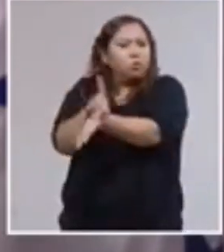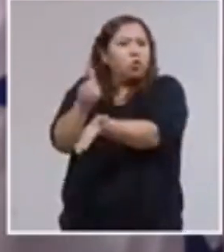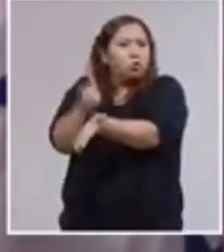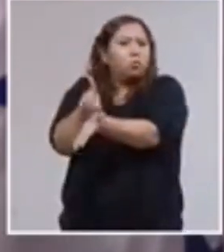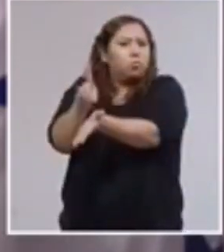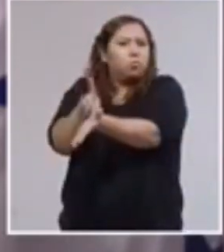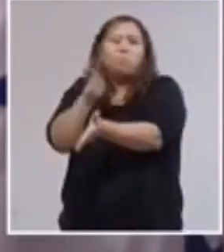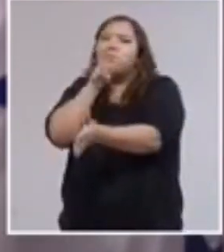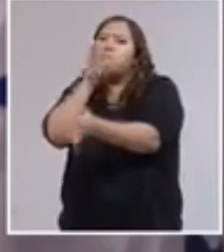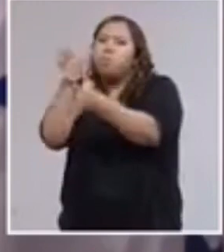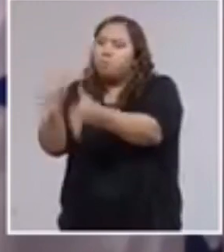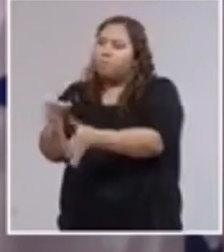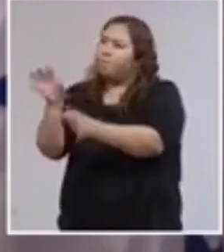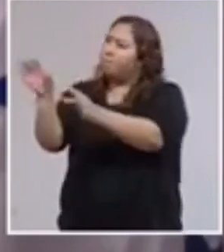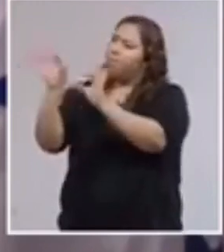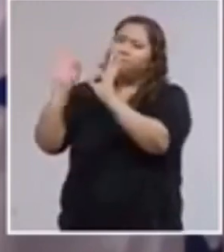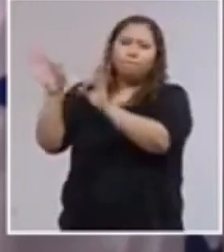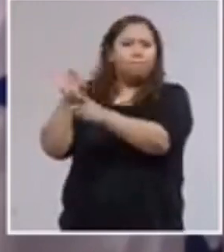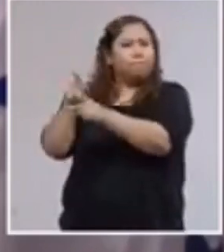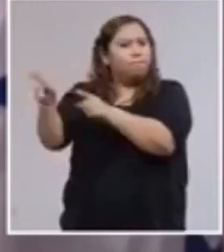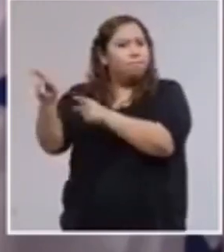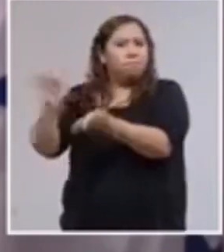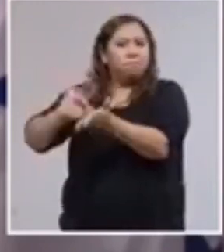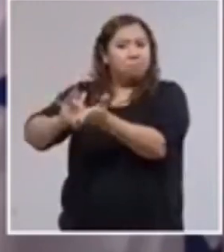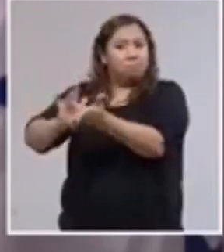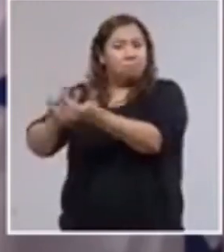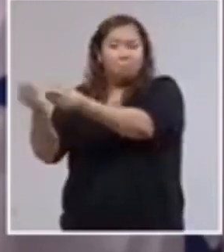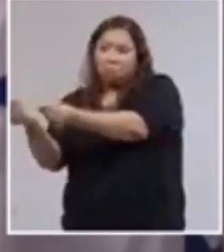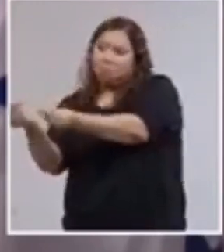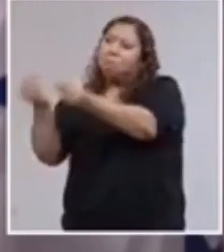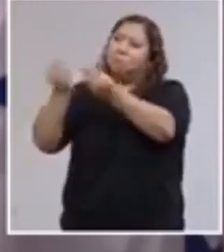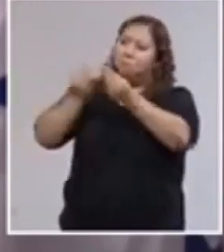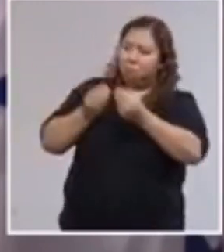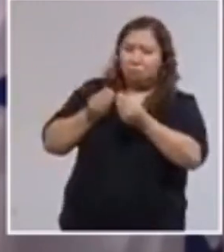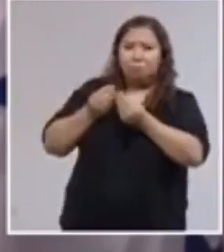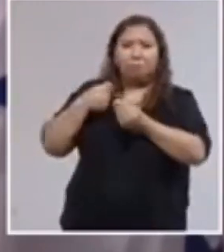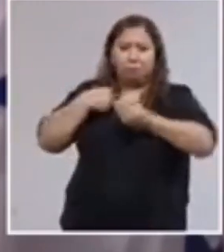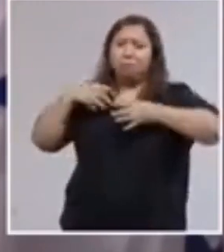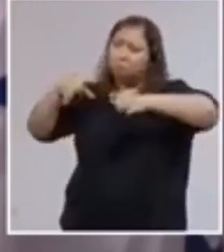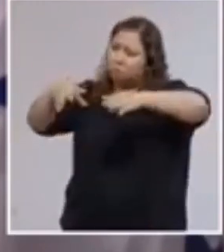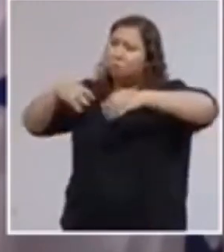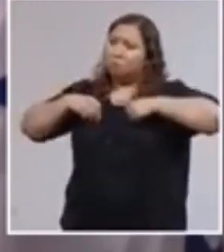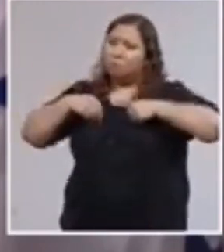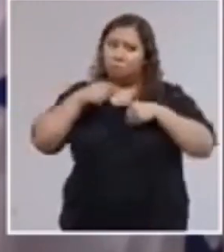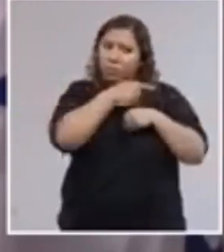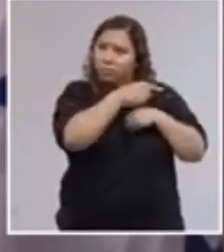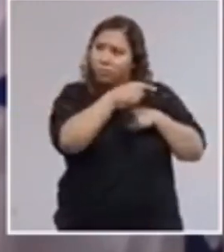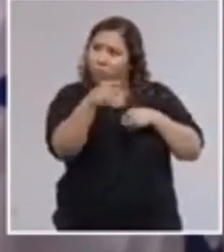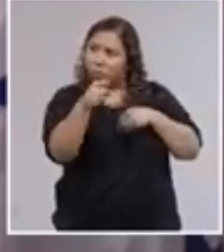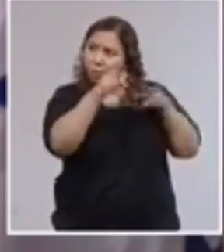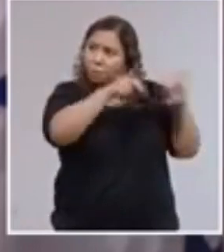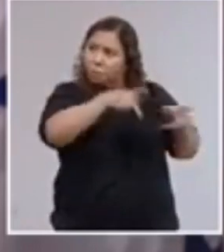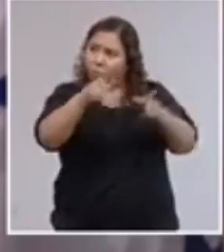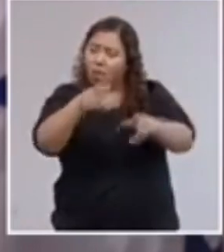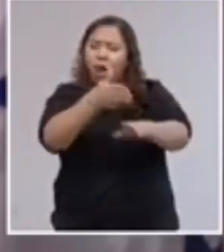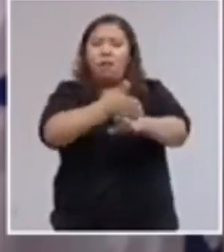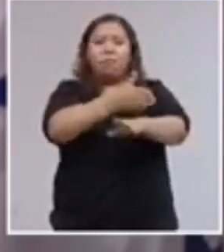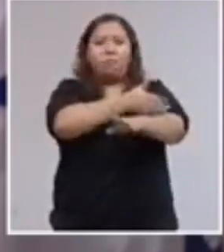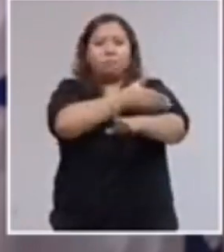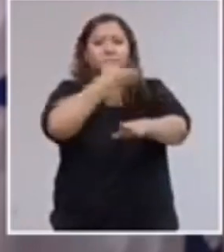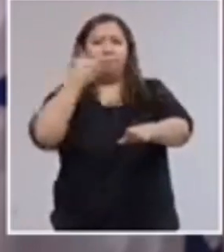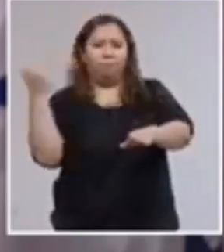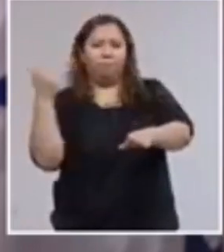para combatir esta enfermedad. Y así como muchos se han recuperado hasta ahora, en algunos días volveremos a la actividad normal.